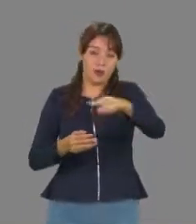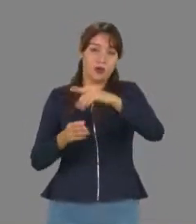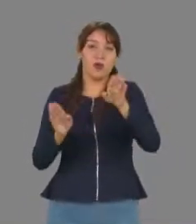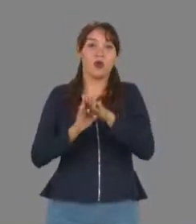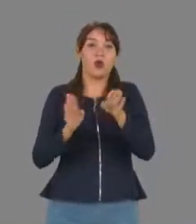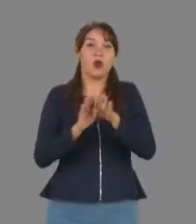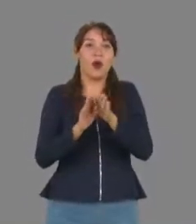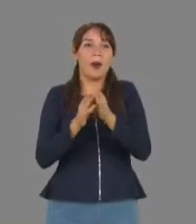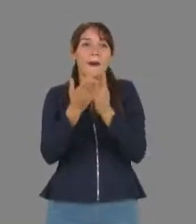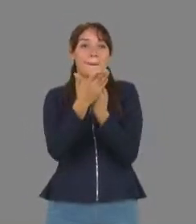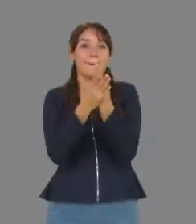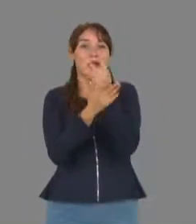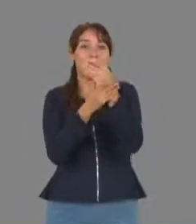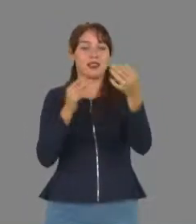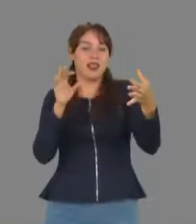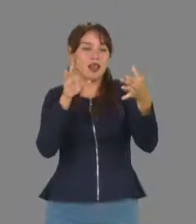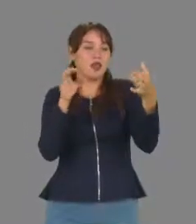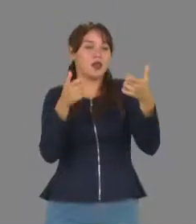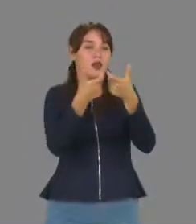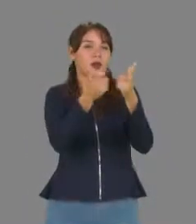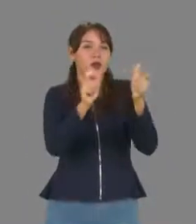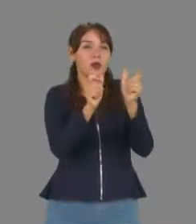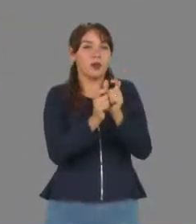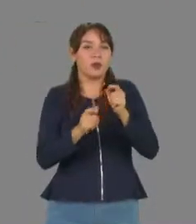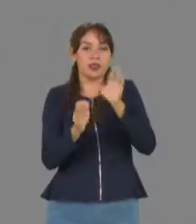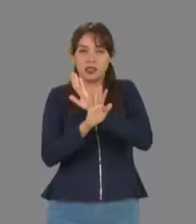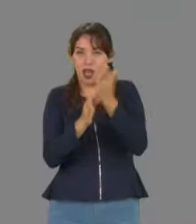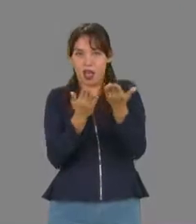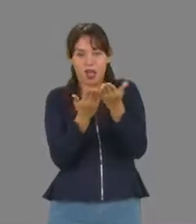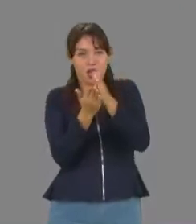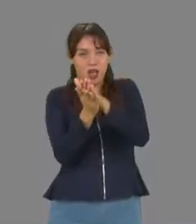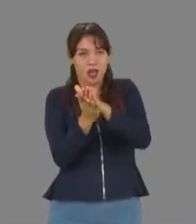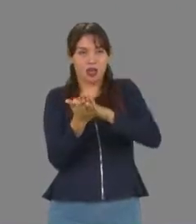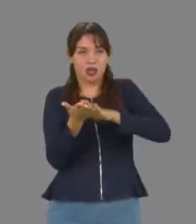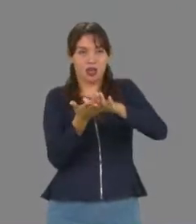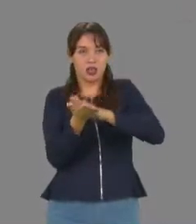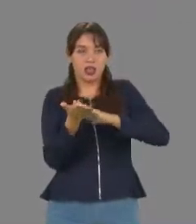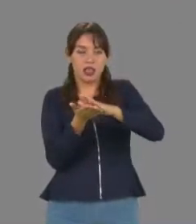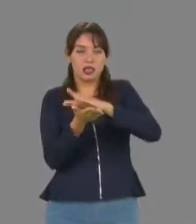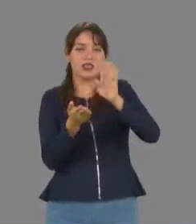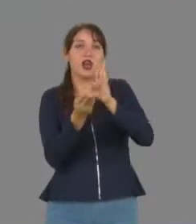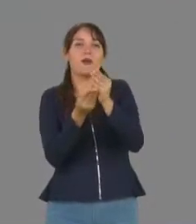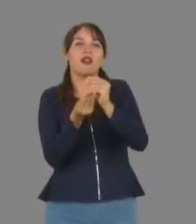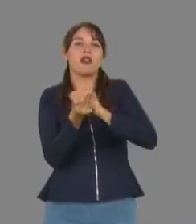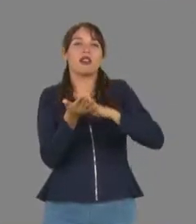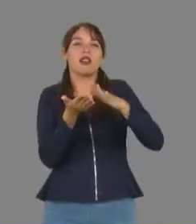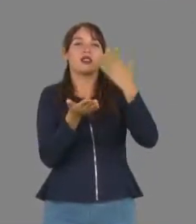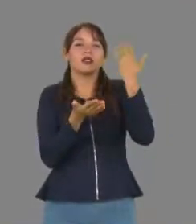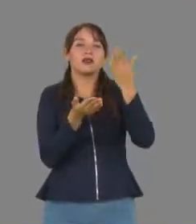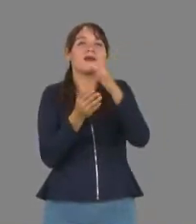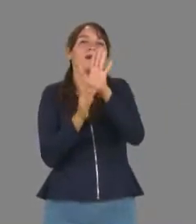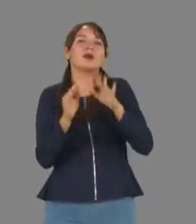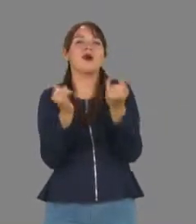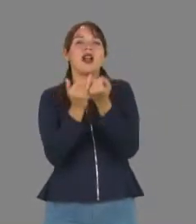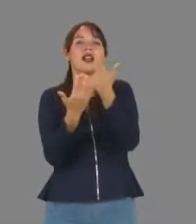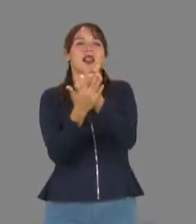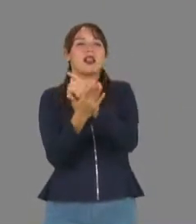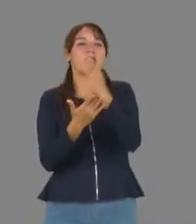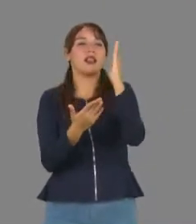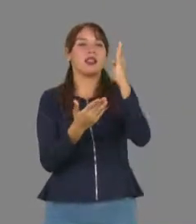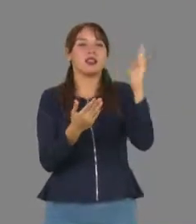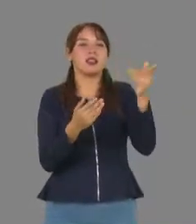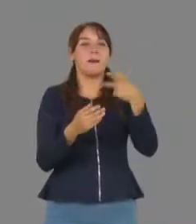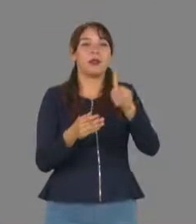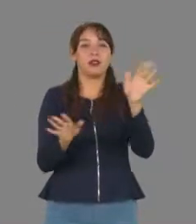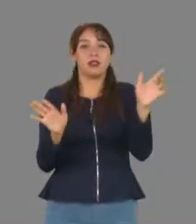conjunto de plantas que están deshidratadas, disponibles para su consulta, hagan de cuenta que es una biblioteca, pero en lugar de